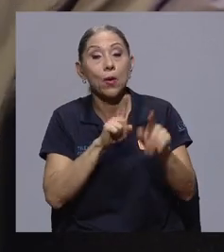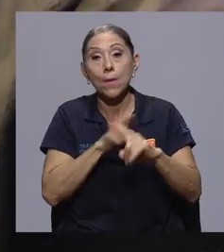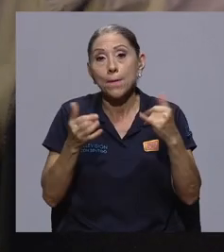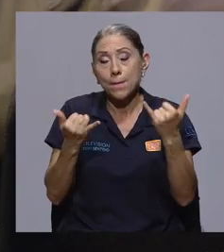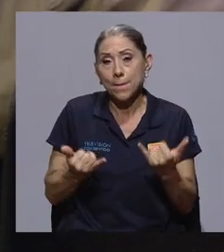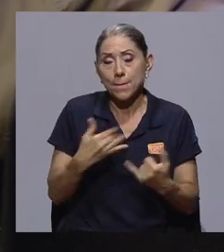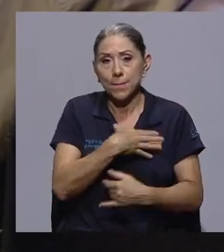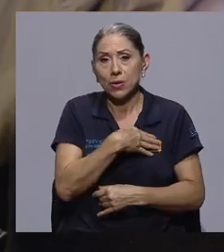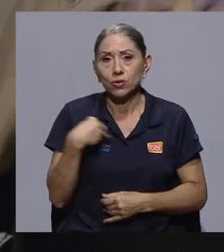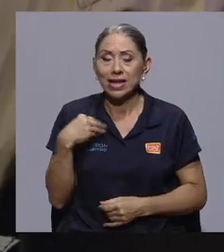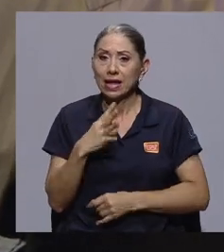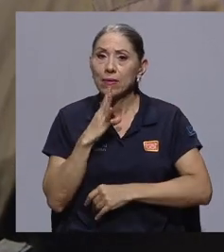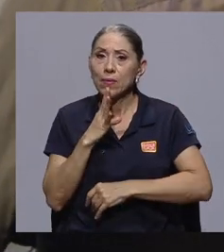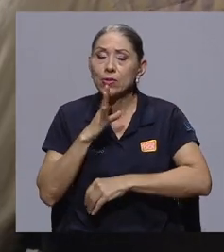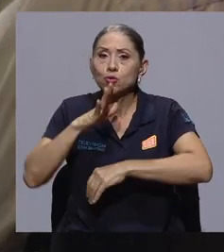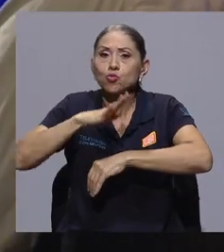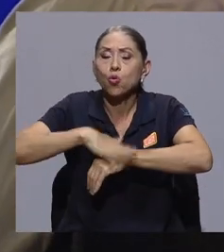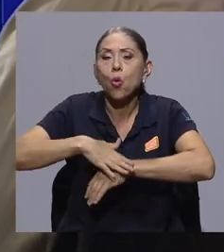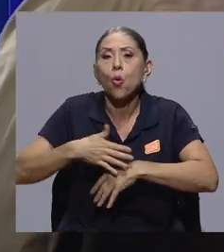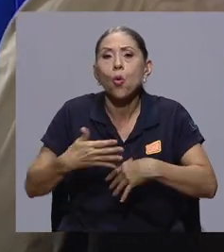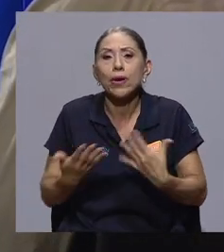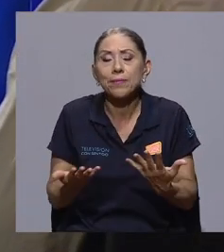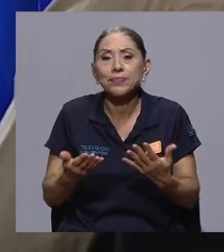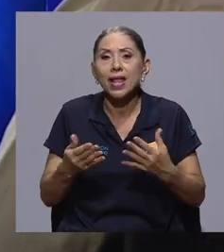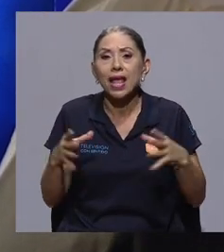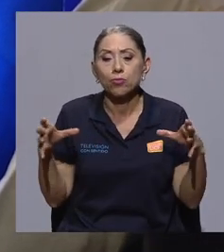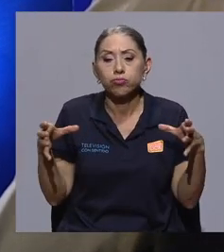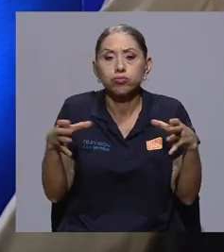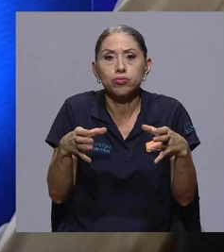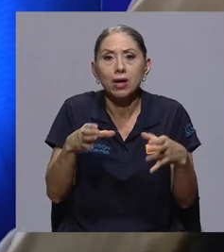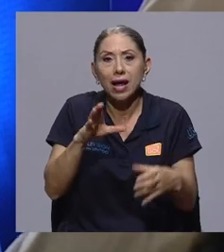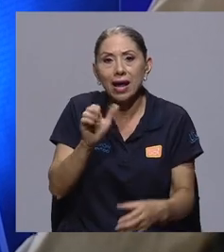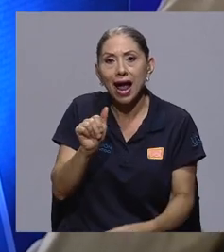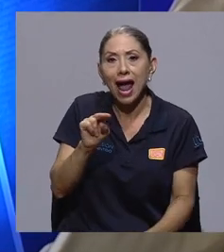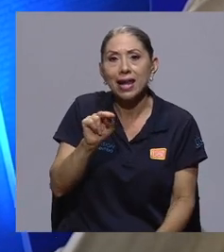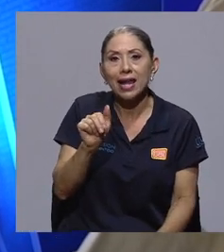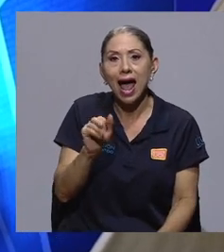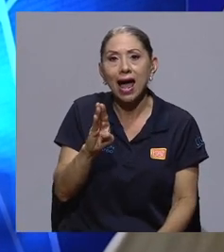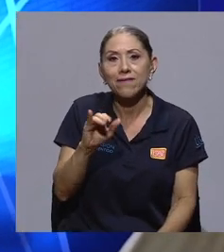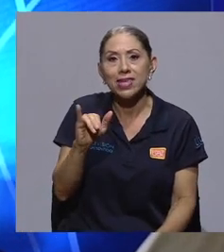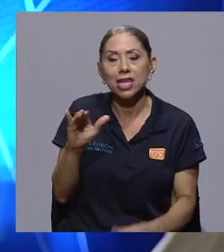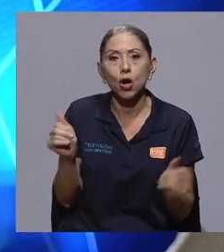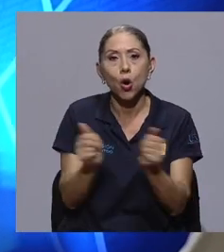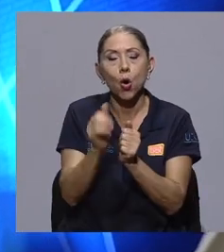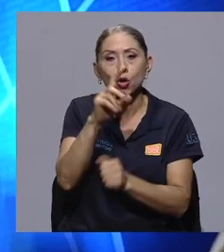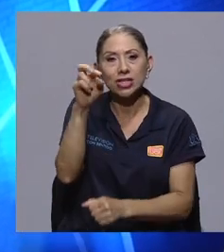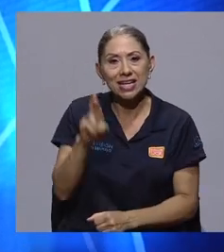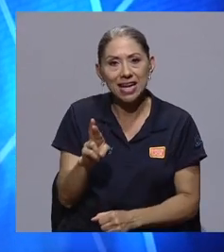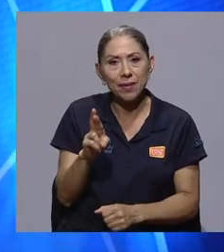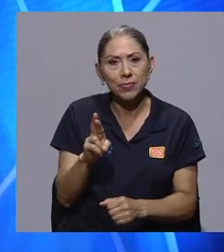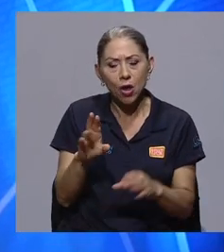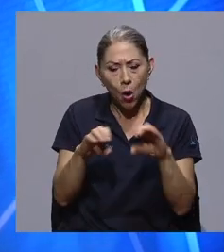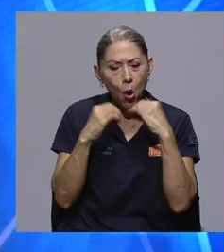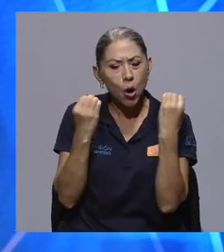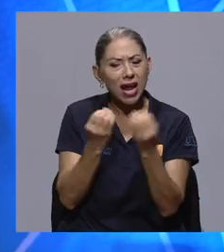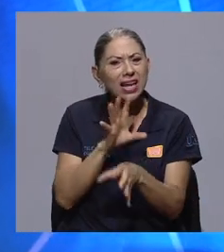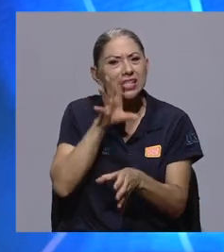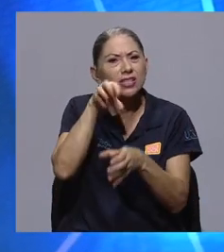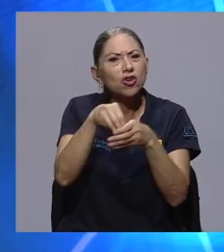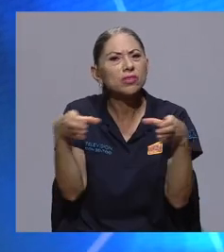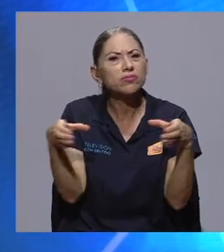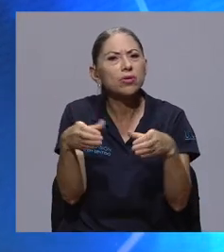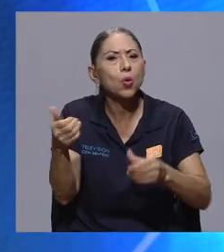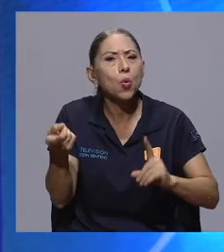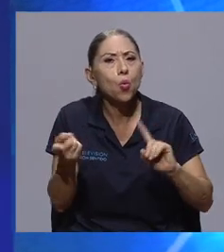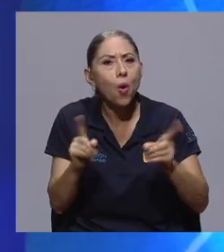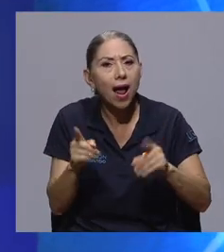legislativo, pero ahora me gustaría que entráramos de lleno a conversar sobre el movimiento canábico en Costa Rica. ¿Cuáles son algunas de las organizaciones que